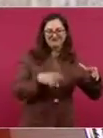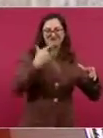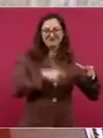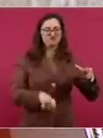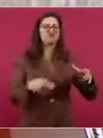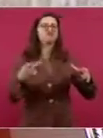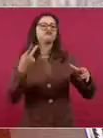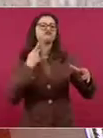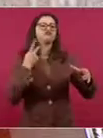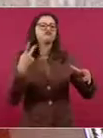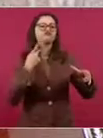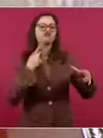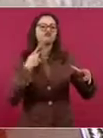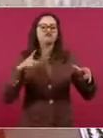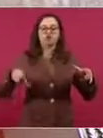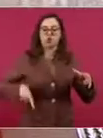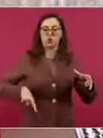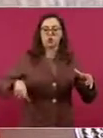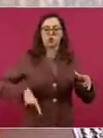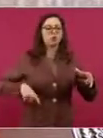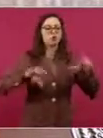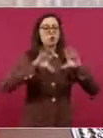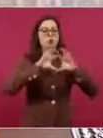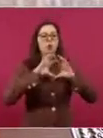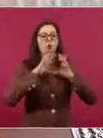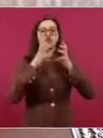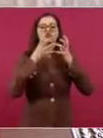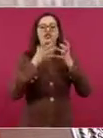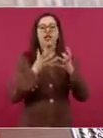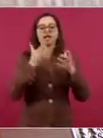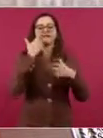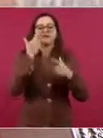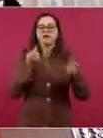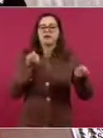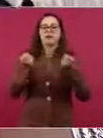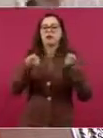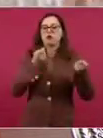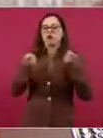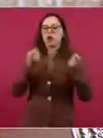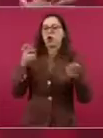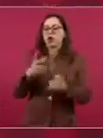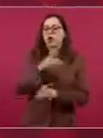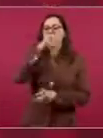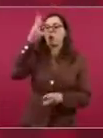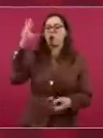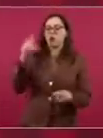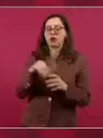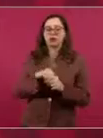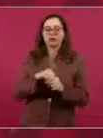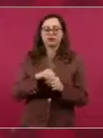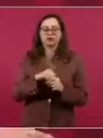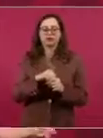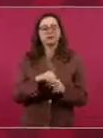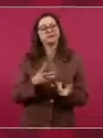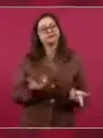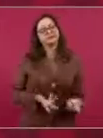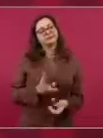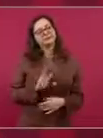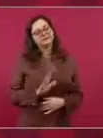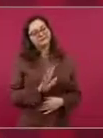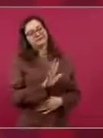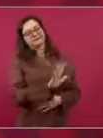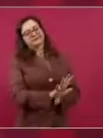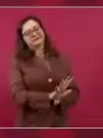es el gobierno del mundo, es a lo que aspiran. Y nosotros lo que queremos